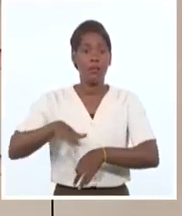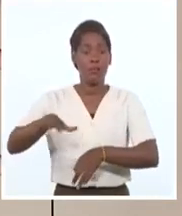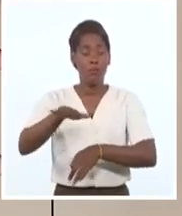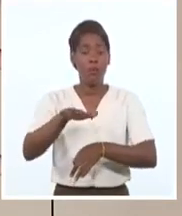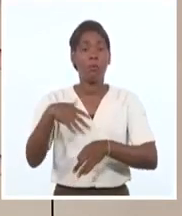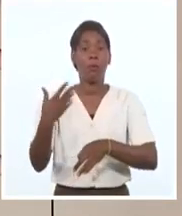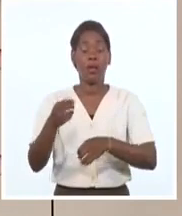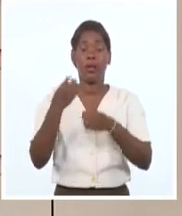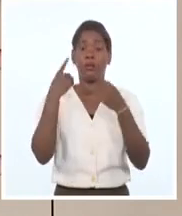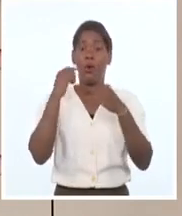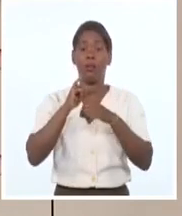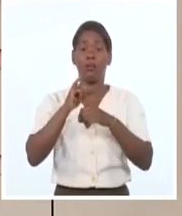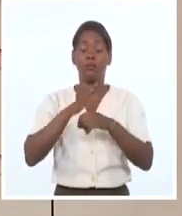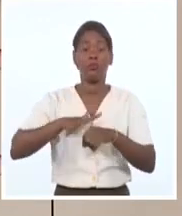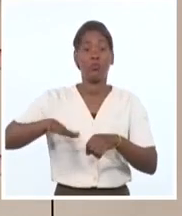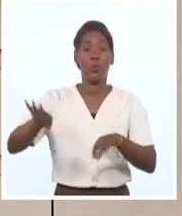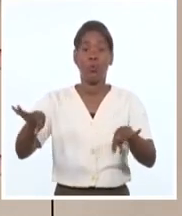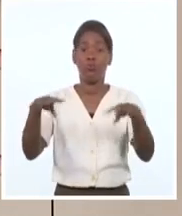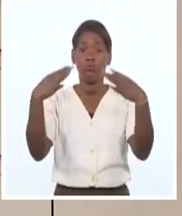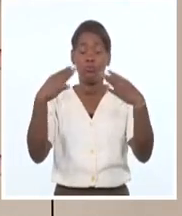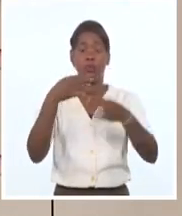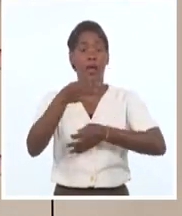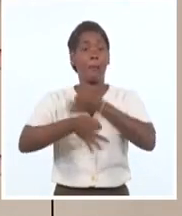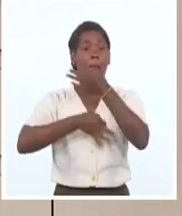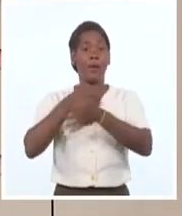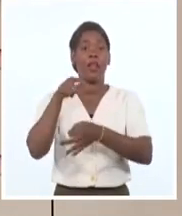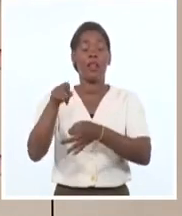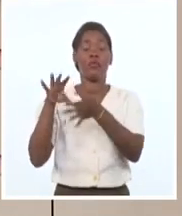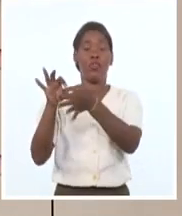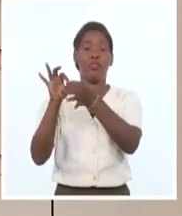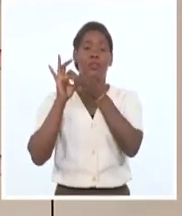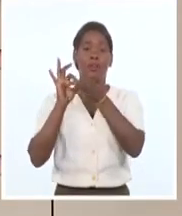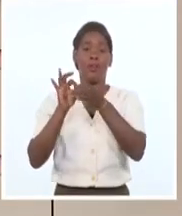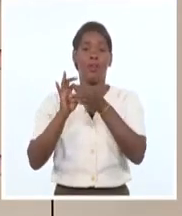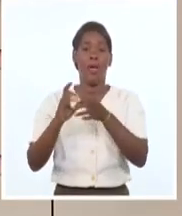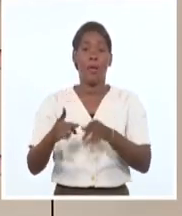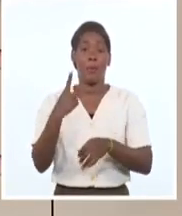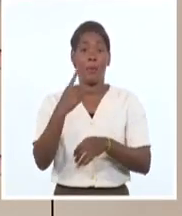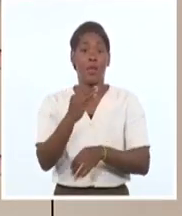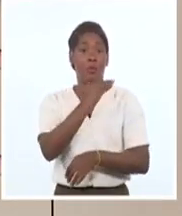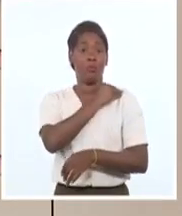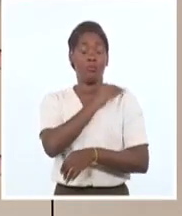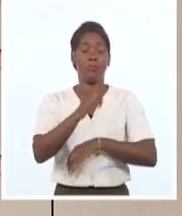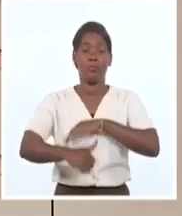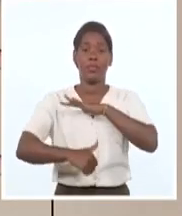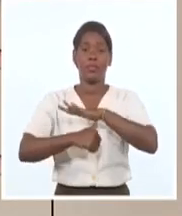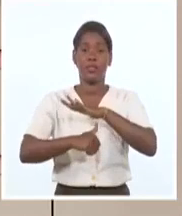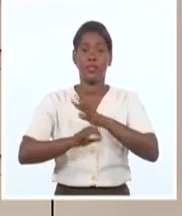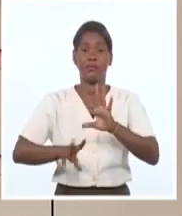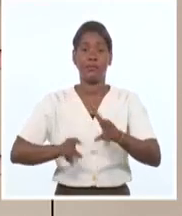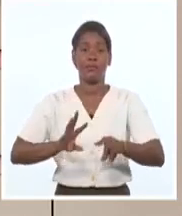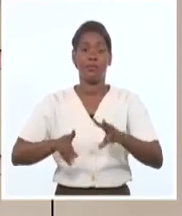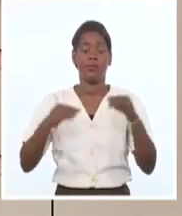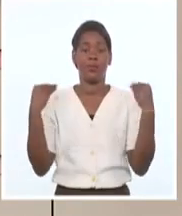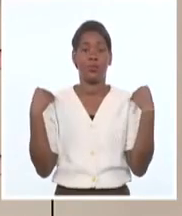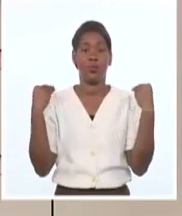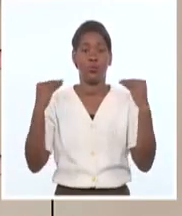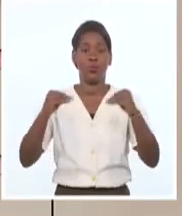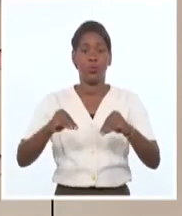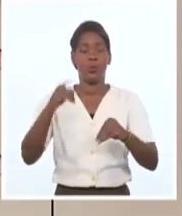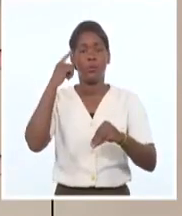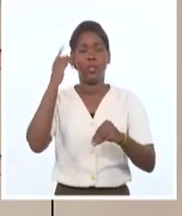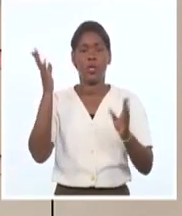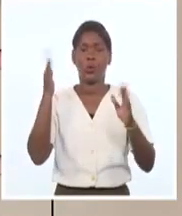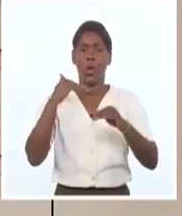escándalo de este tipo. Antes, escuchamos de los Panama Papers, de las menciones de los Wikileaks, de los Offshore Lakes,